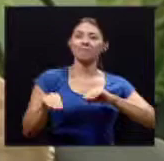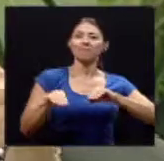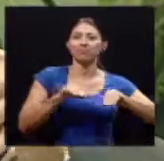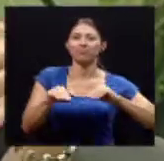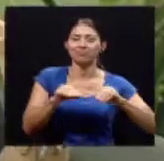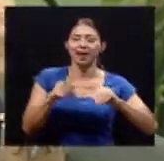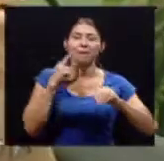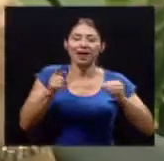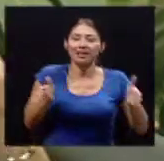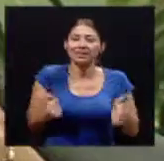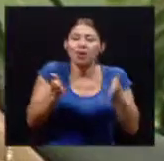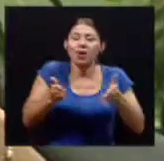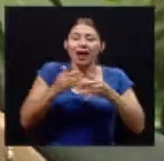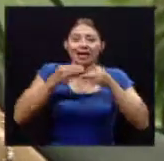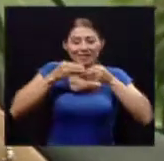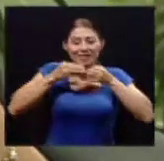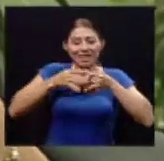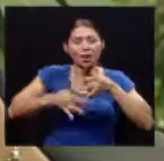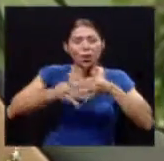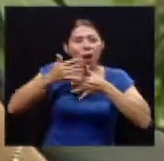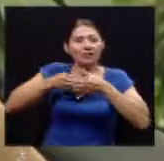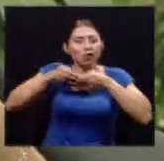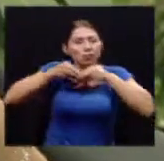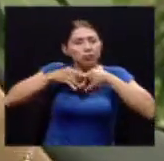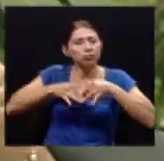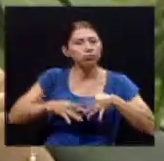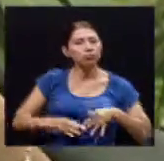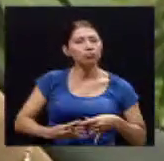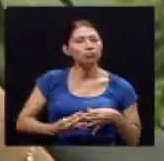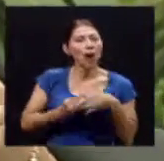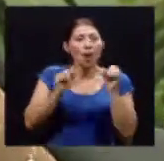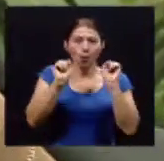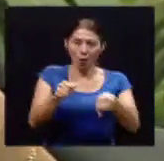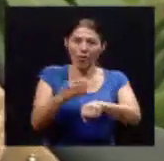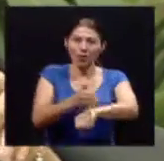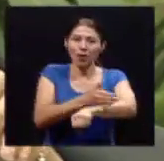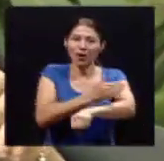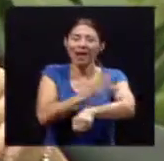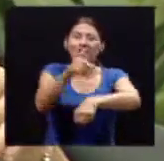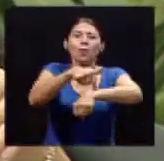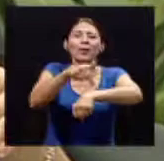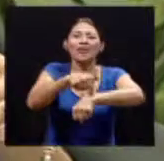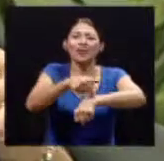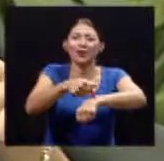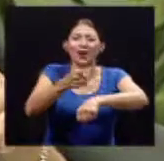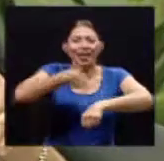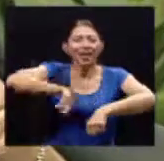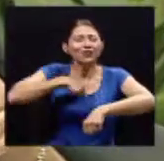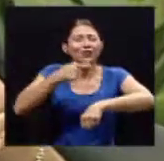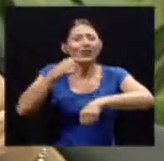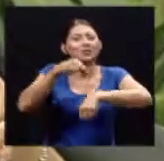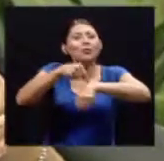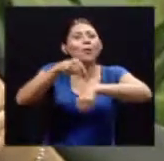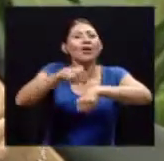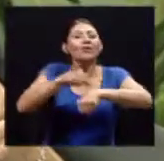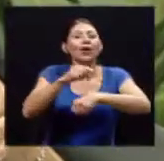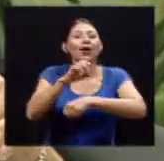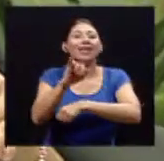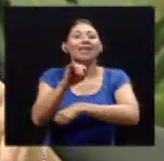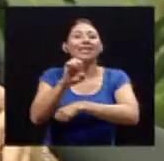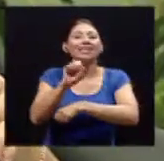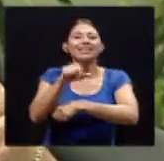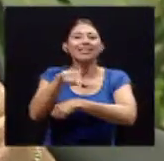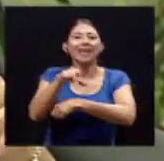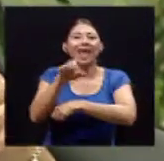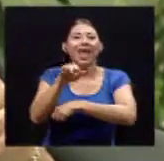mejorar ese momento que nosotros llamamos ese momento de isquemia del tejido que es el que lo empieza a romper el huequito